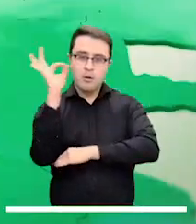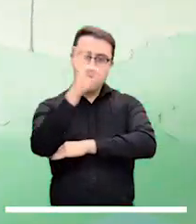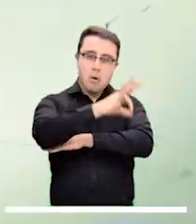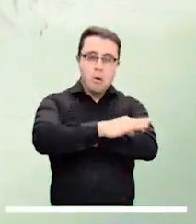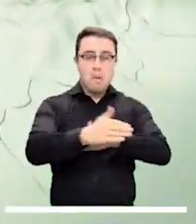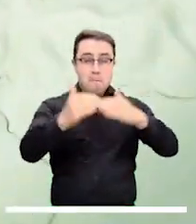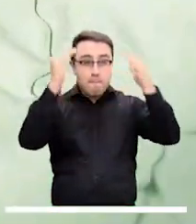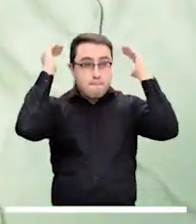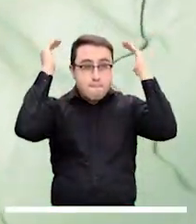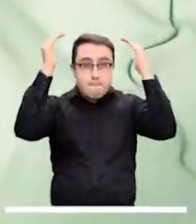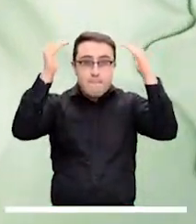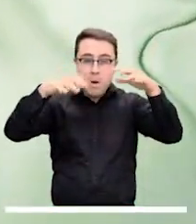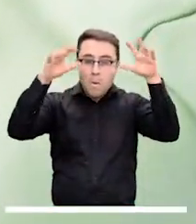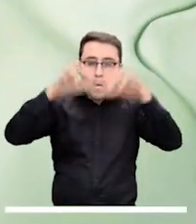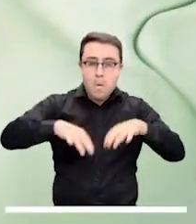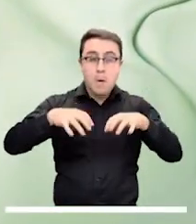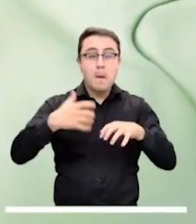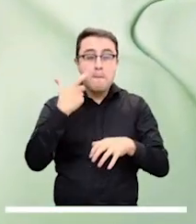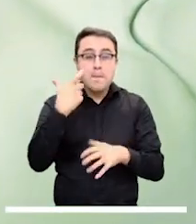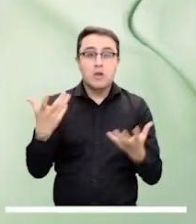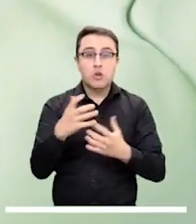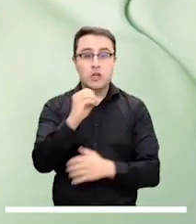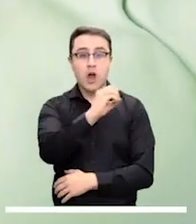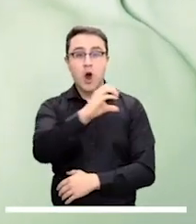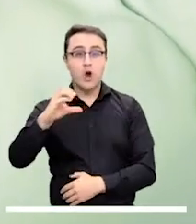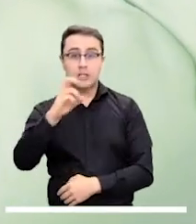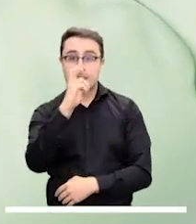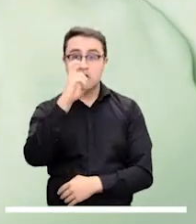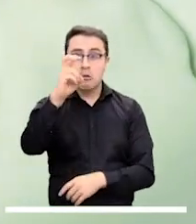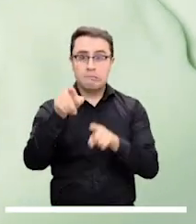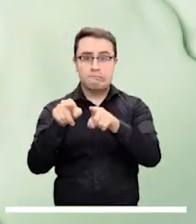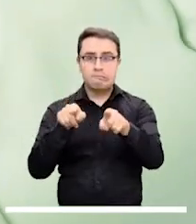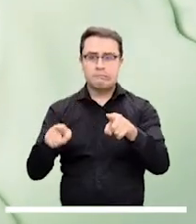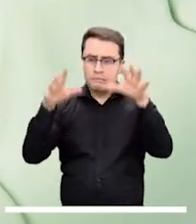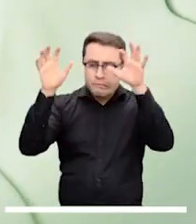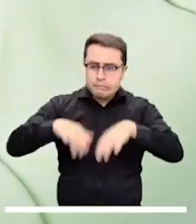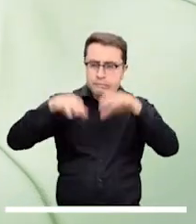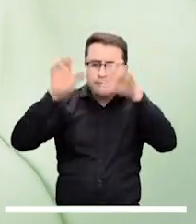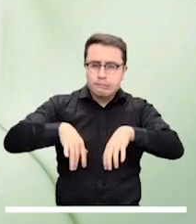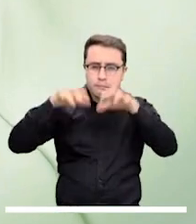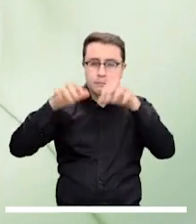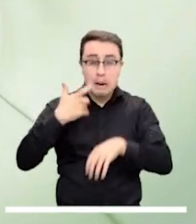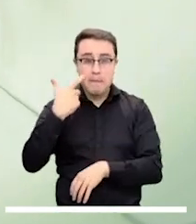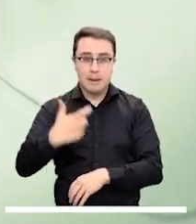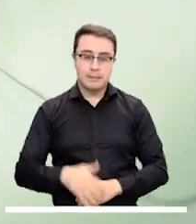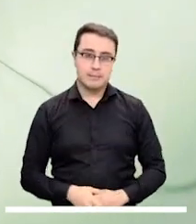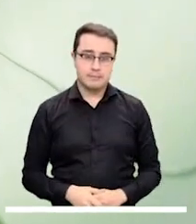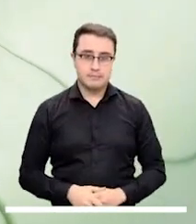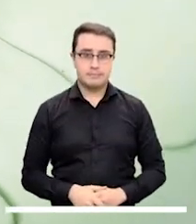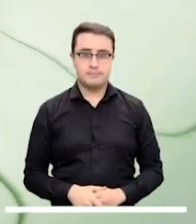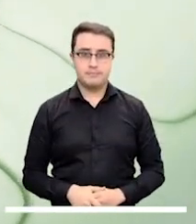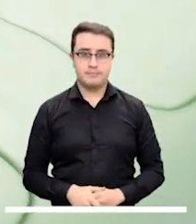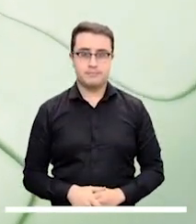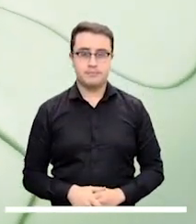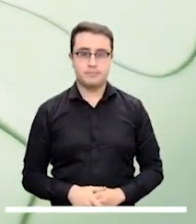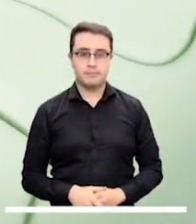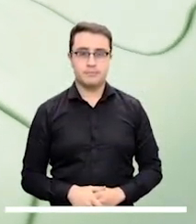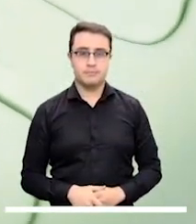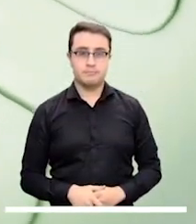En la capital del país se calcula una tarde encapotada y lluviosa con precipitaciones intensas en el occidente y norte de la ciudad.